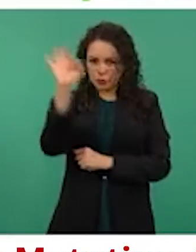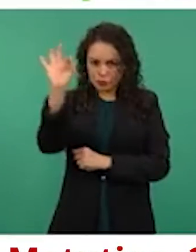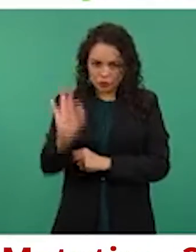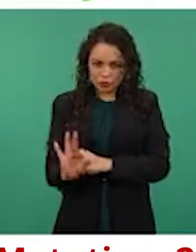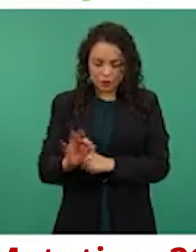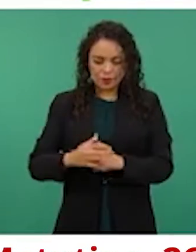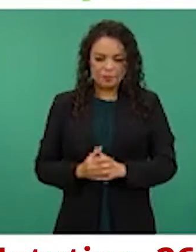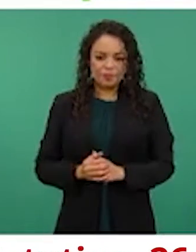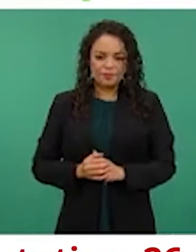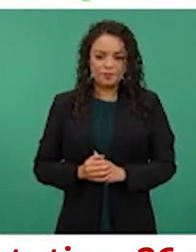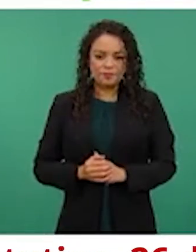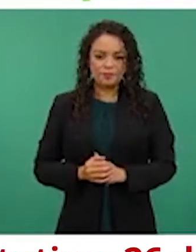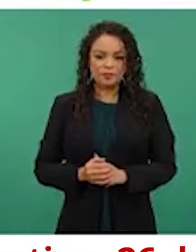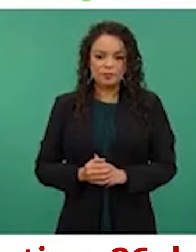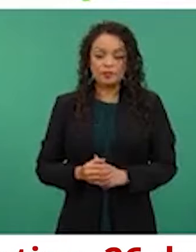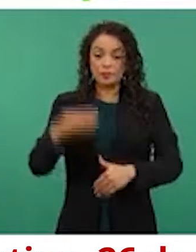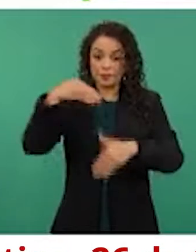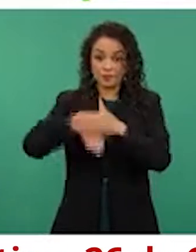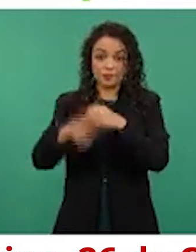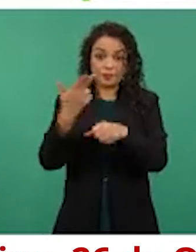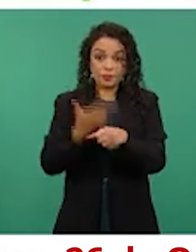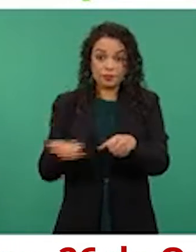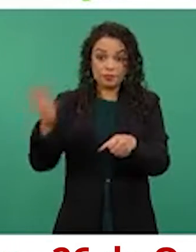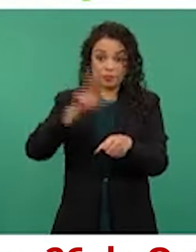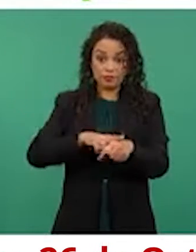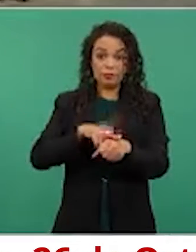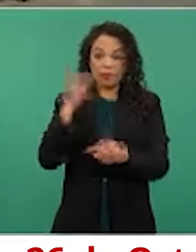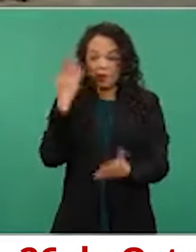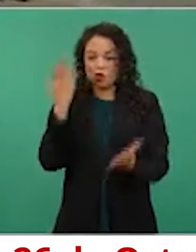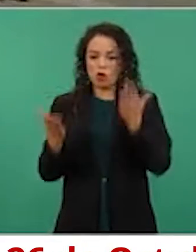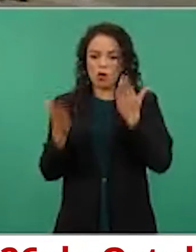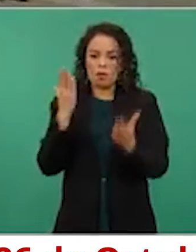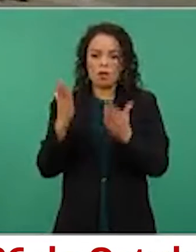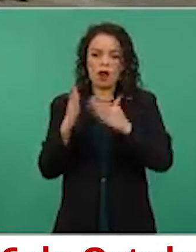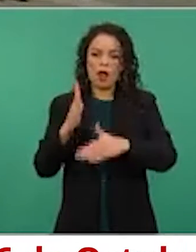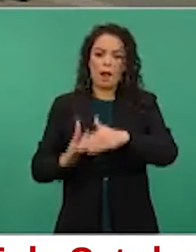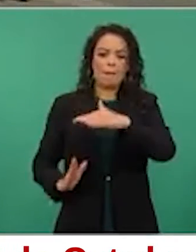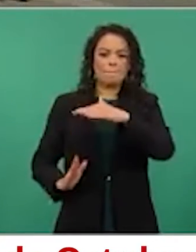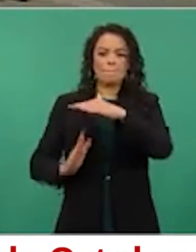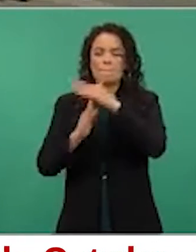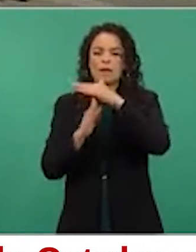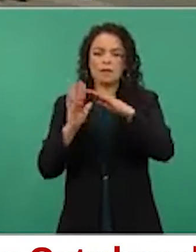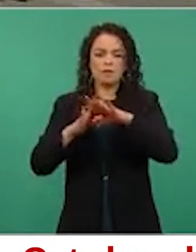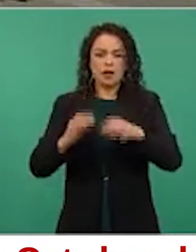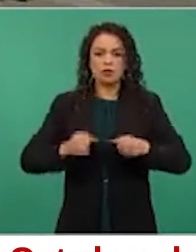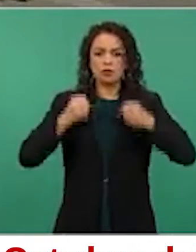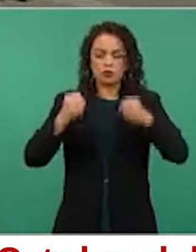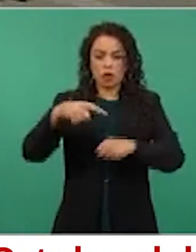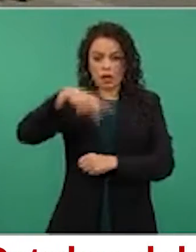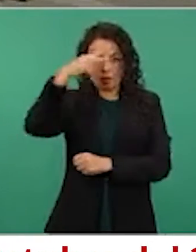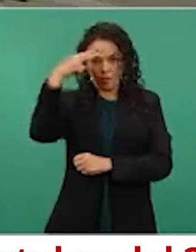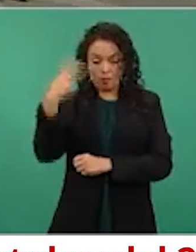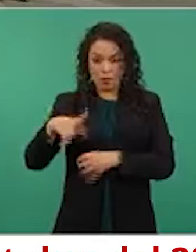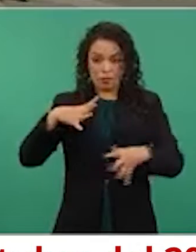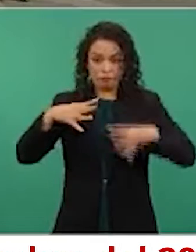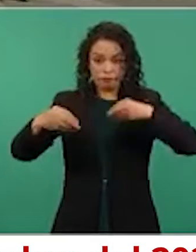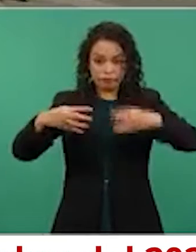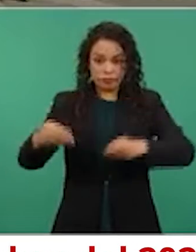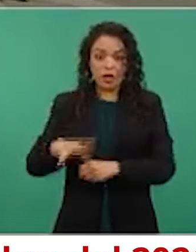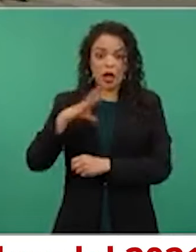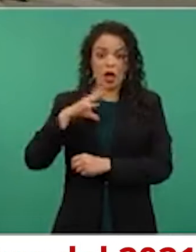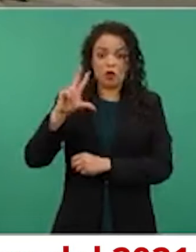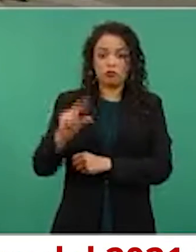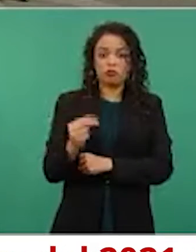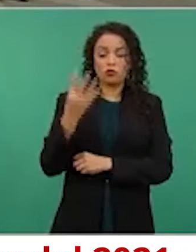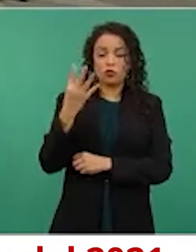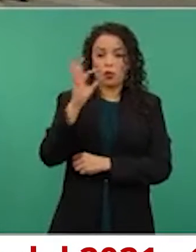mismo en las hospitalizaciones, si comparamos con el punto máximo que ha llegado la epidemia en México, tenemos una ocupación 84%